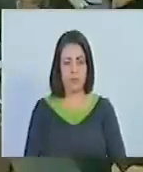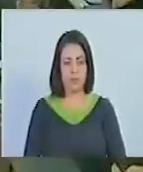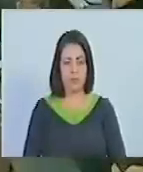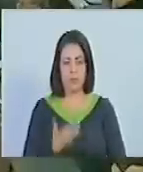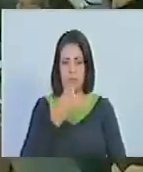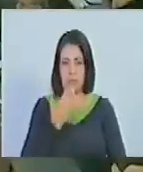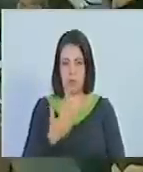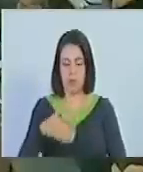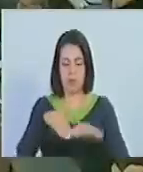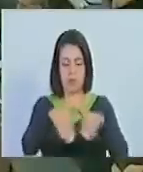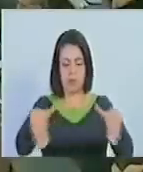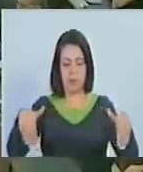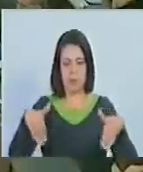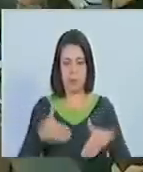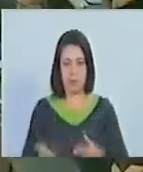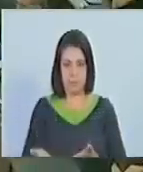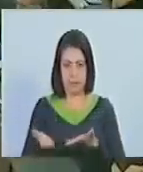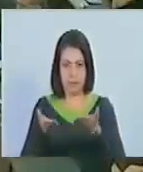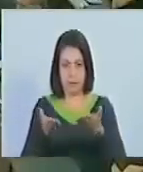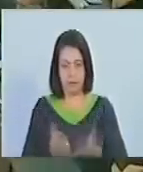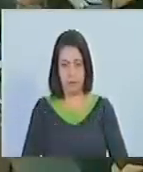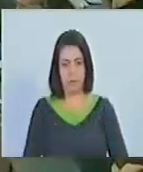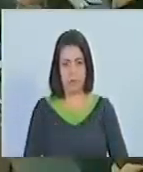Solicita la tribuna de oradores, se le concede.